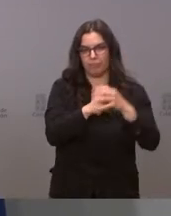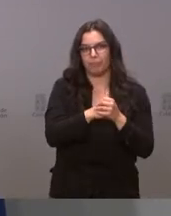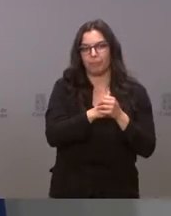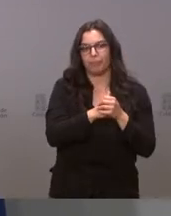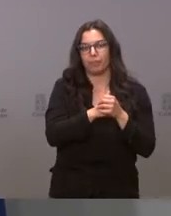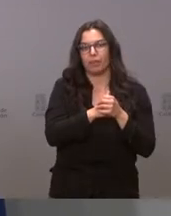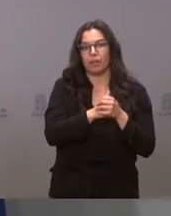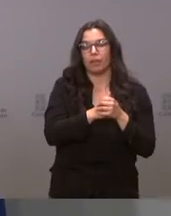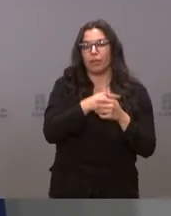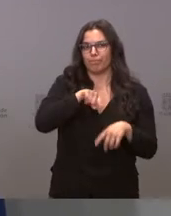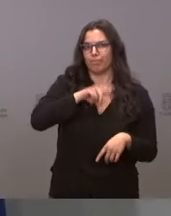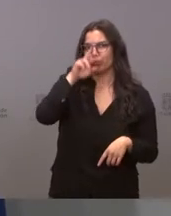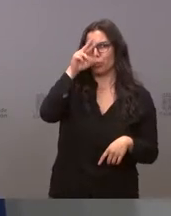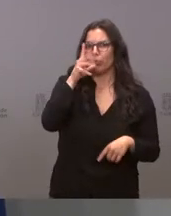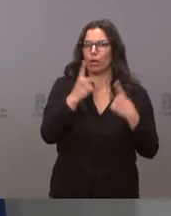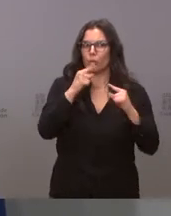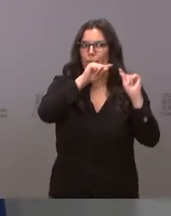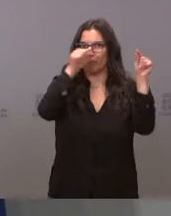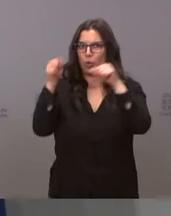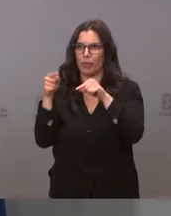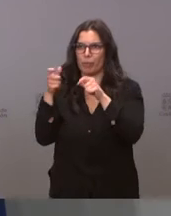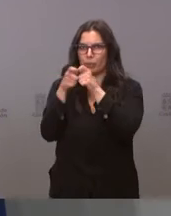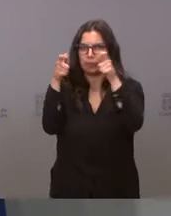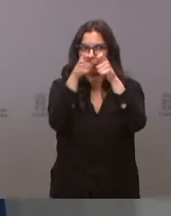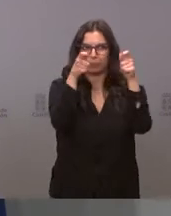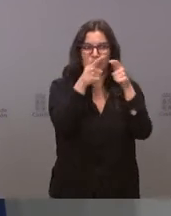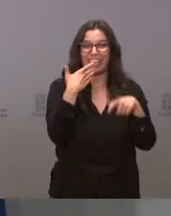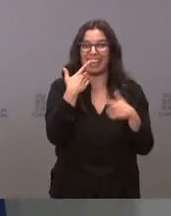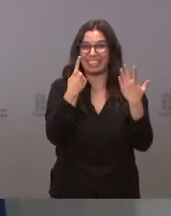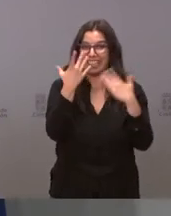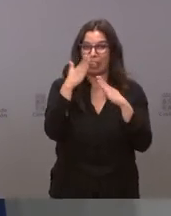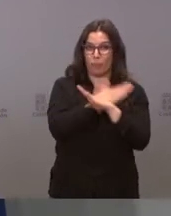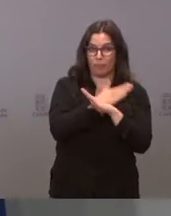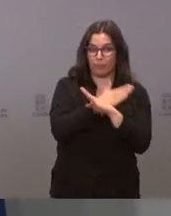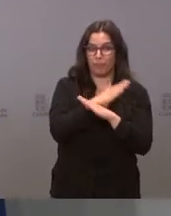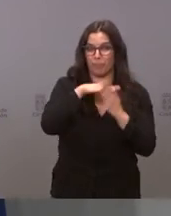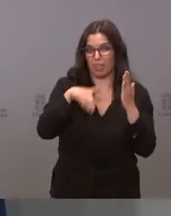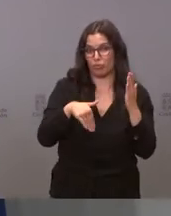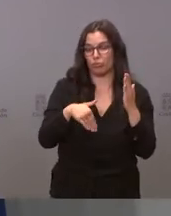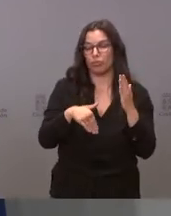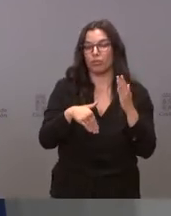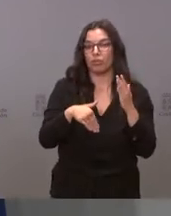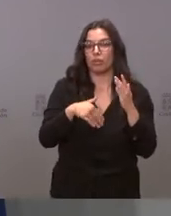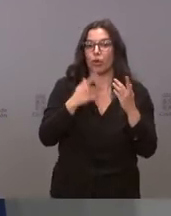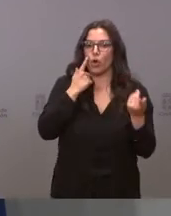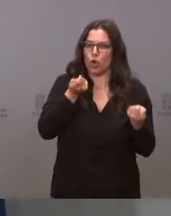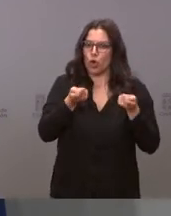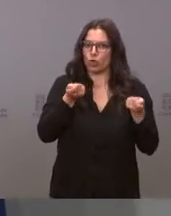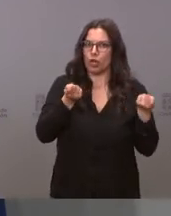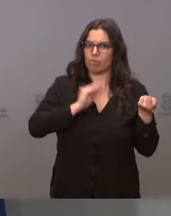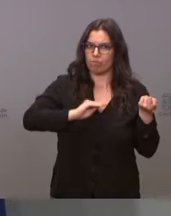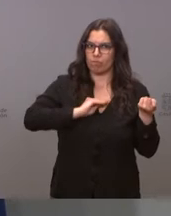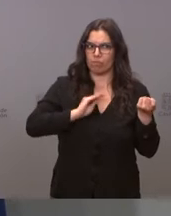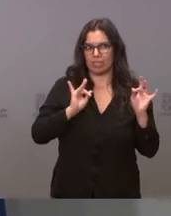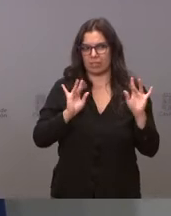incidencia en algunas provincias en menores de 65 años la incidencia se mantiene controlada pero